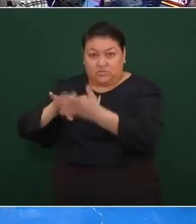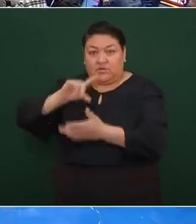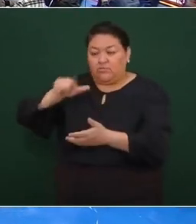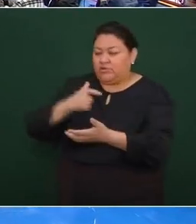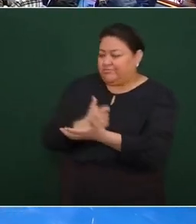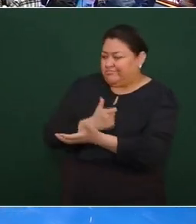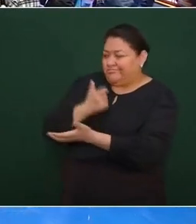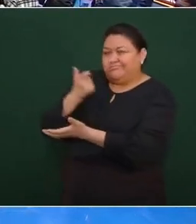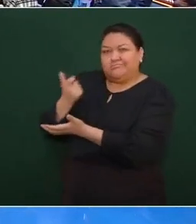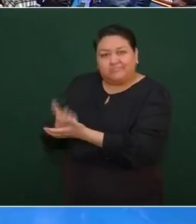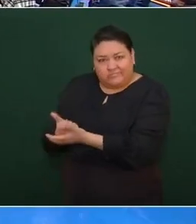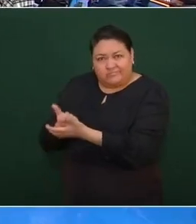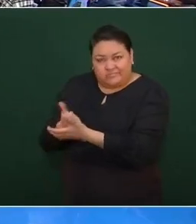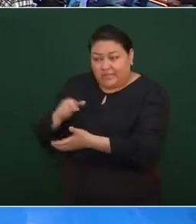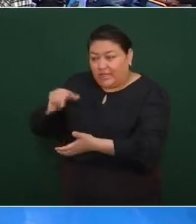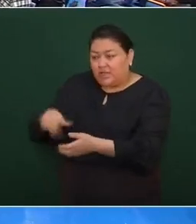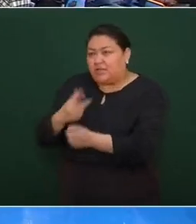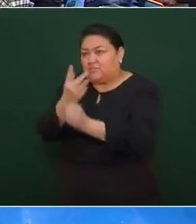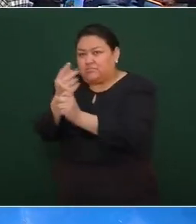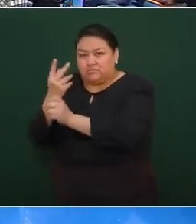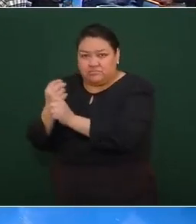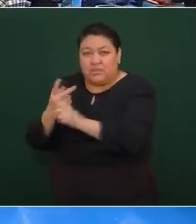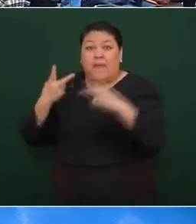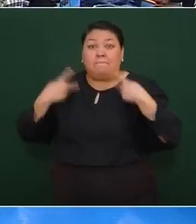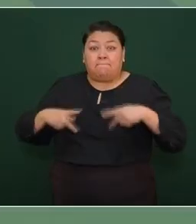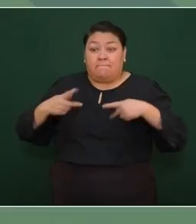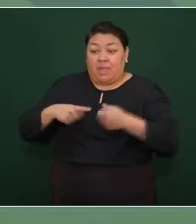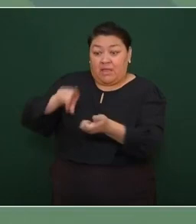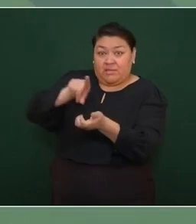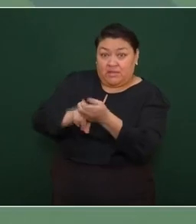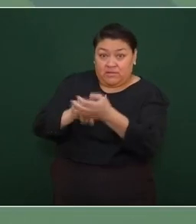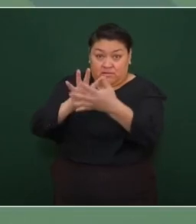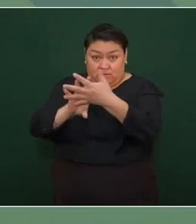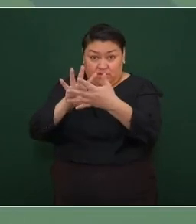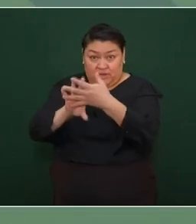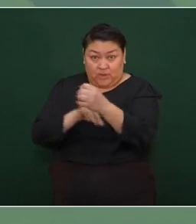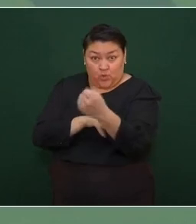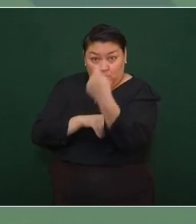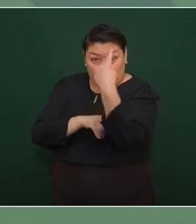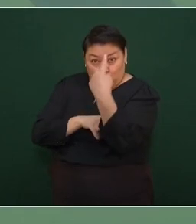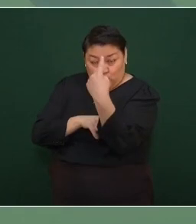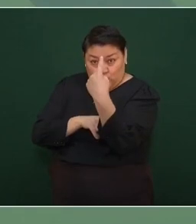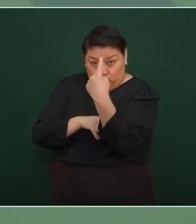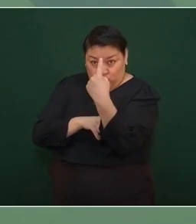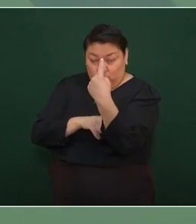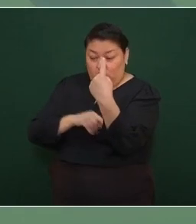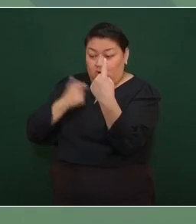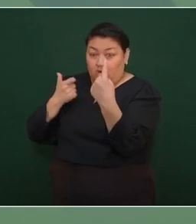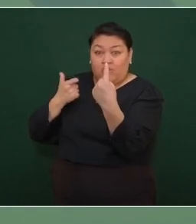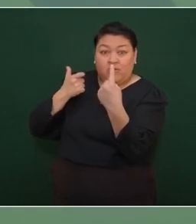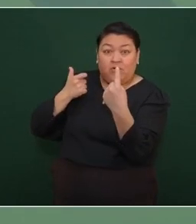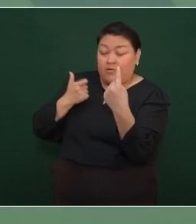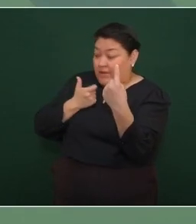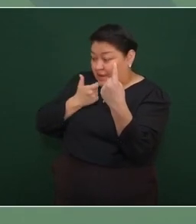por preso cinco mil pesos diarios.